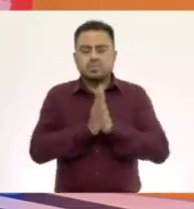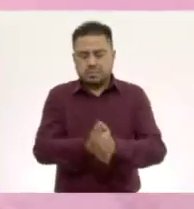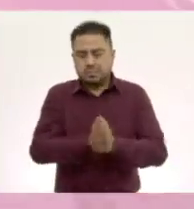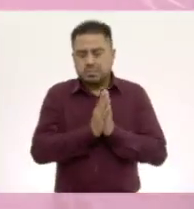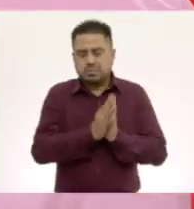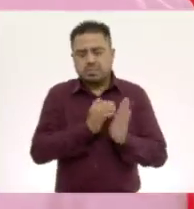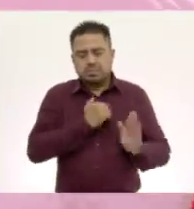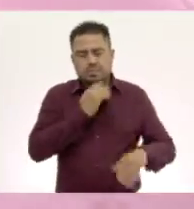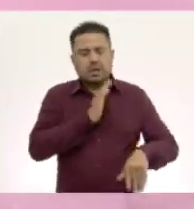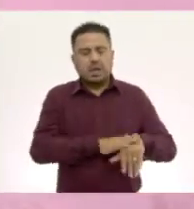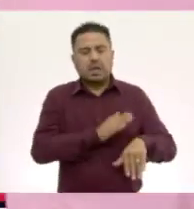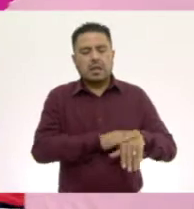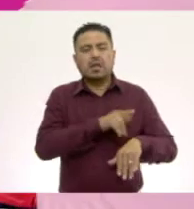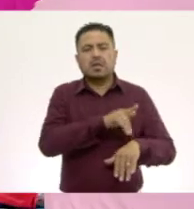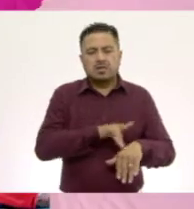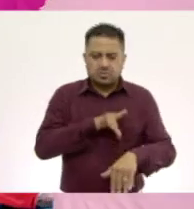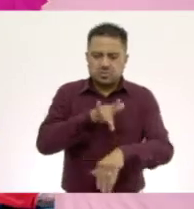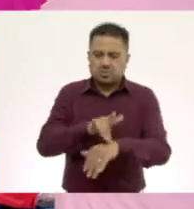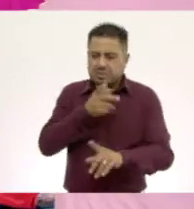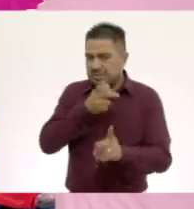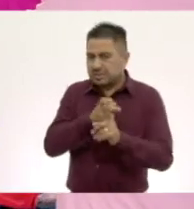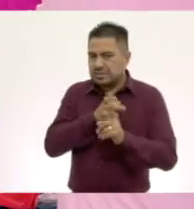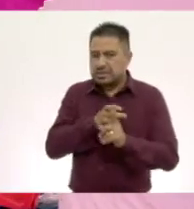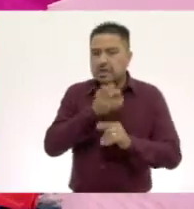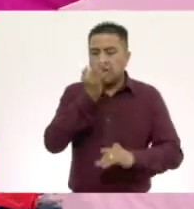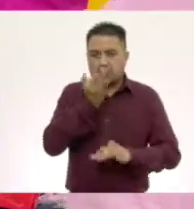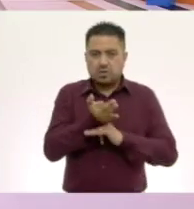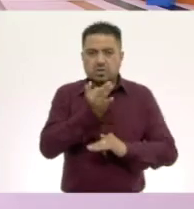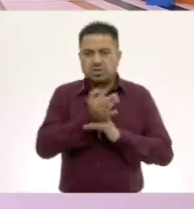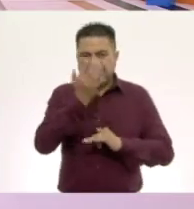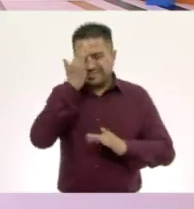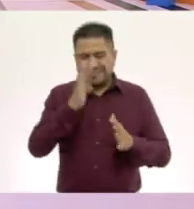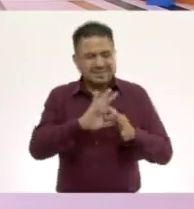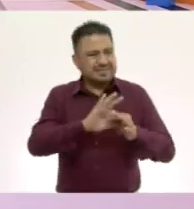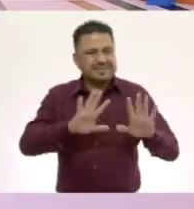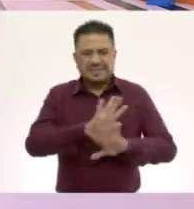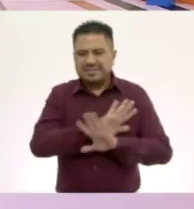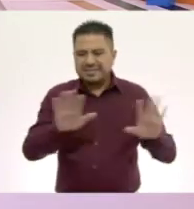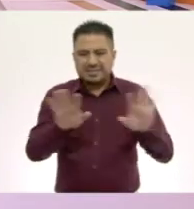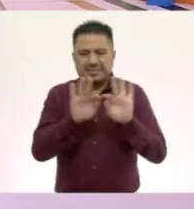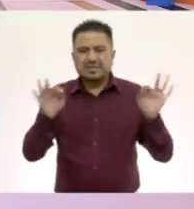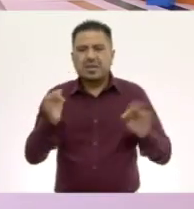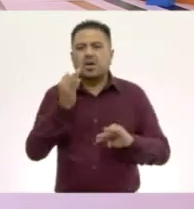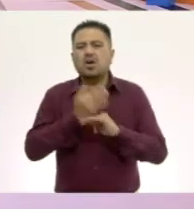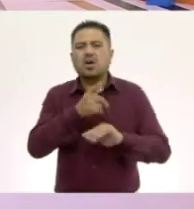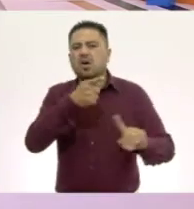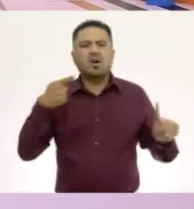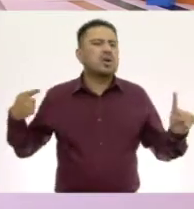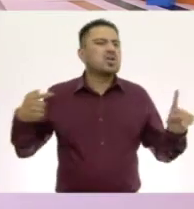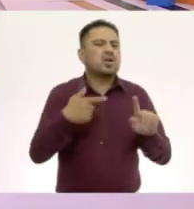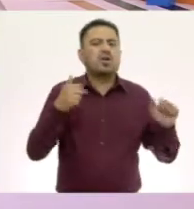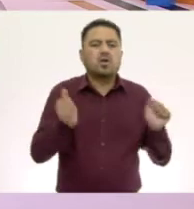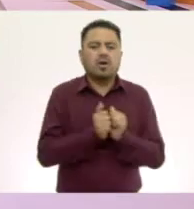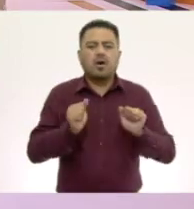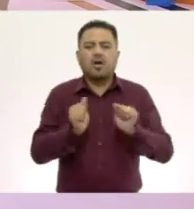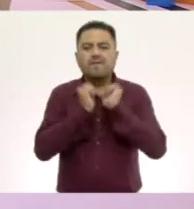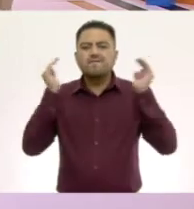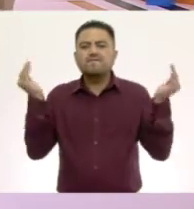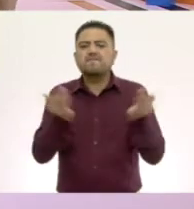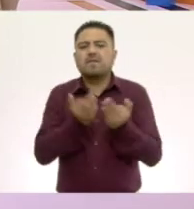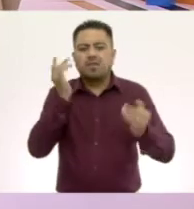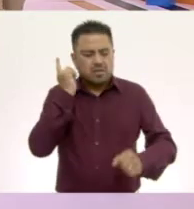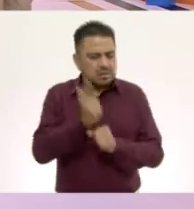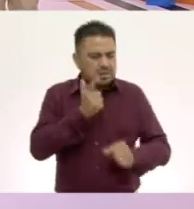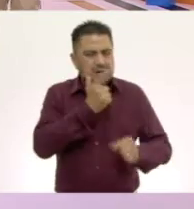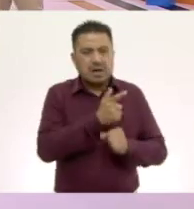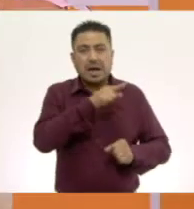te voy a decir que toques esto y ahorita olvídate de la textura. Ahora quiero que te enfoques en la forma. Observen